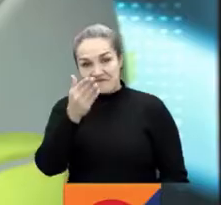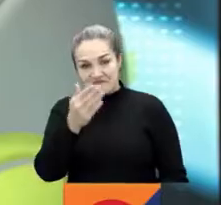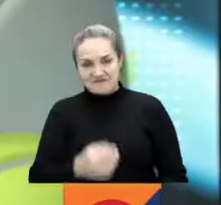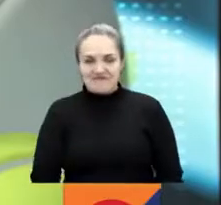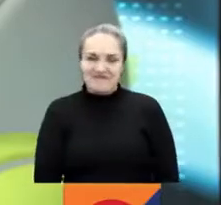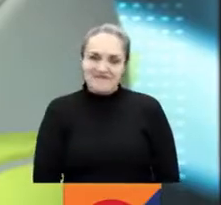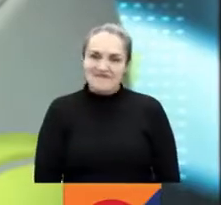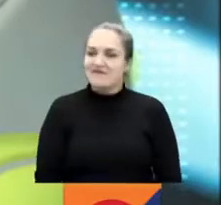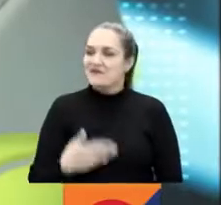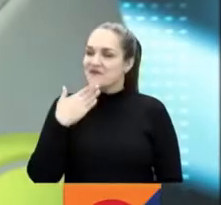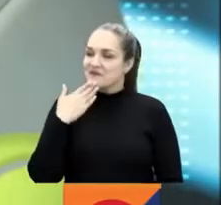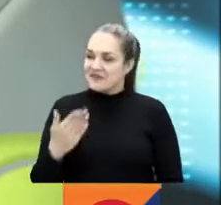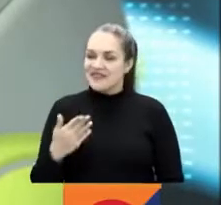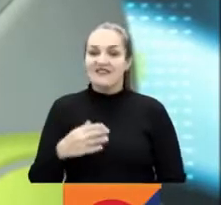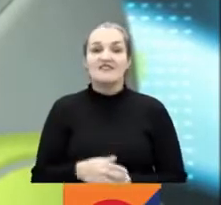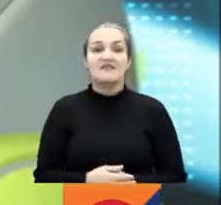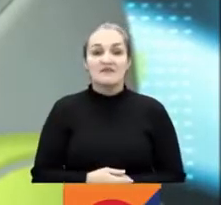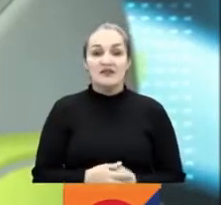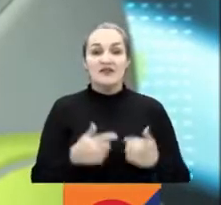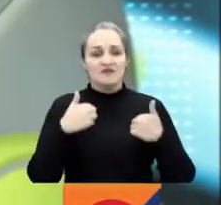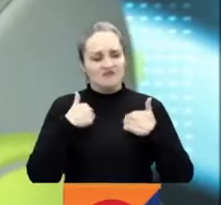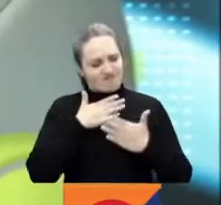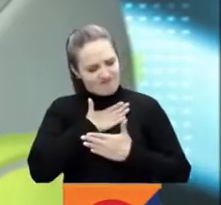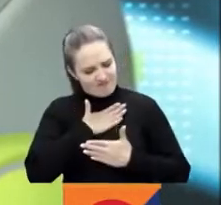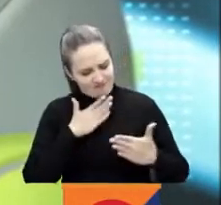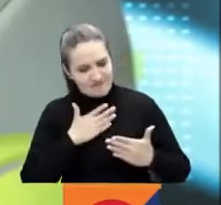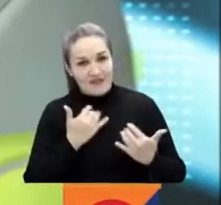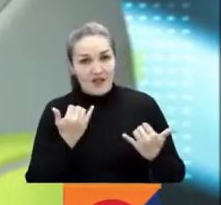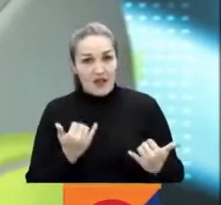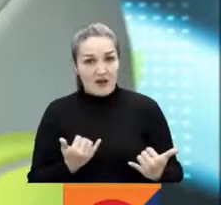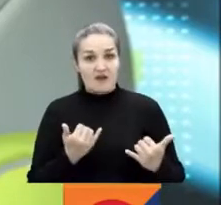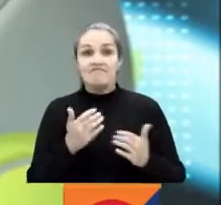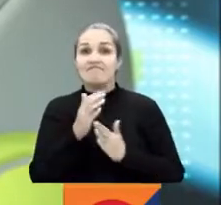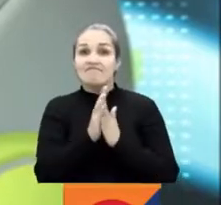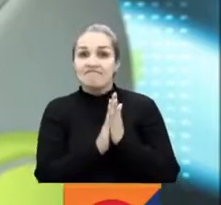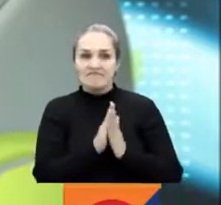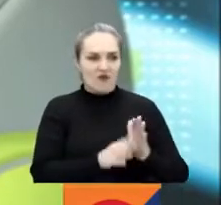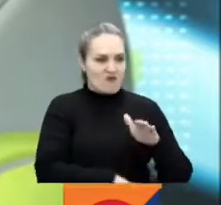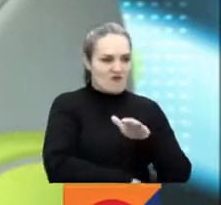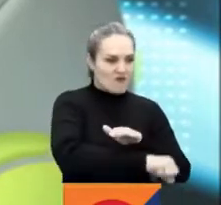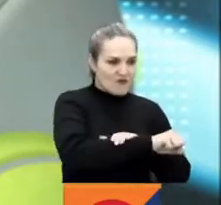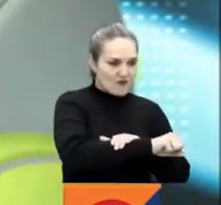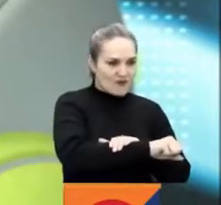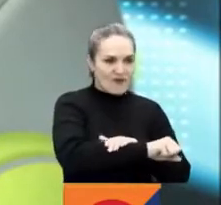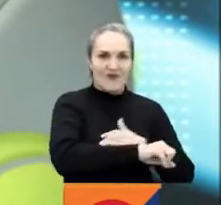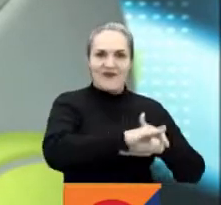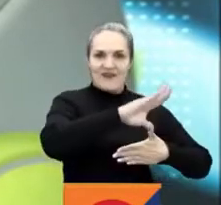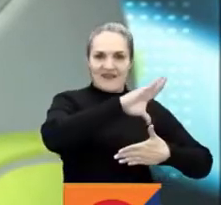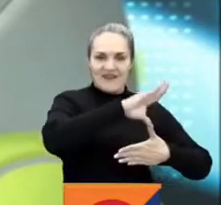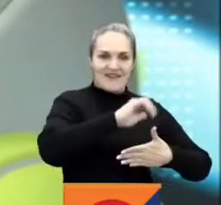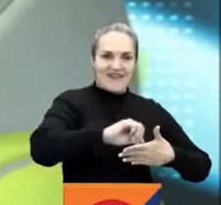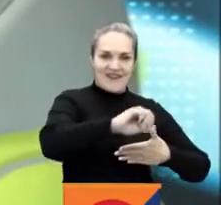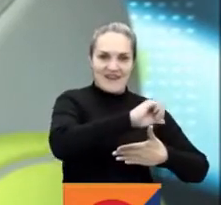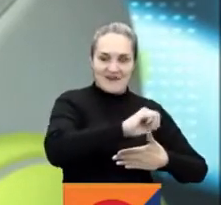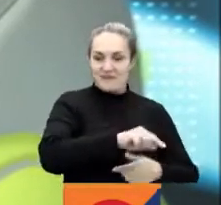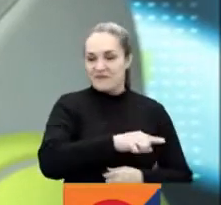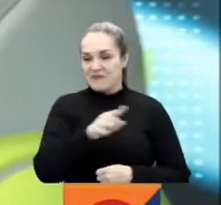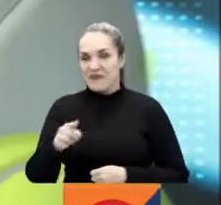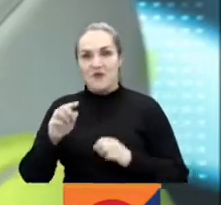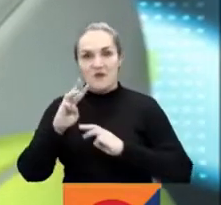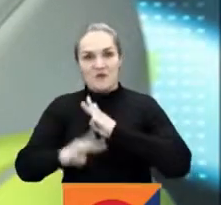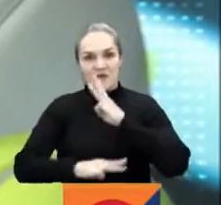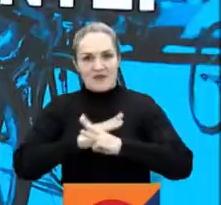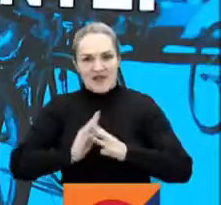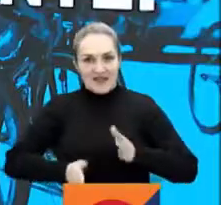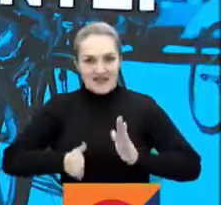Muchas gracias, don Carlos Julio. Aquí yo le recibo felizmente, ya saben, toda la agenda, fútbol de Copa América y también el Mundial de Atletismo. Bueno, instante para